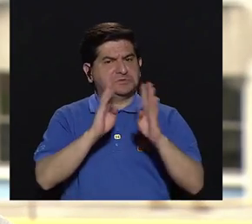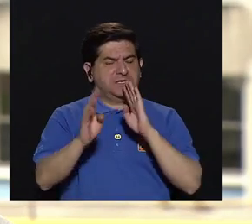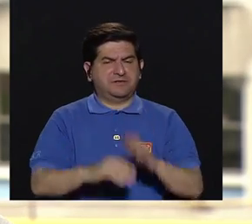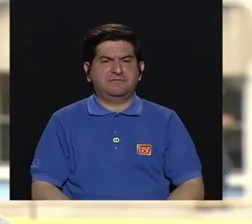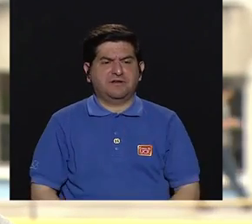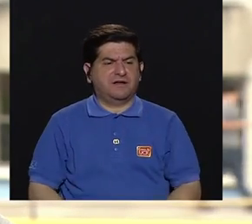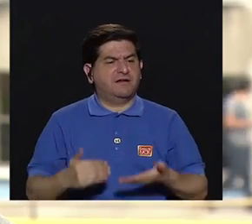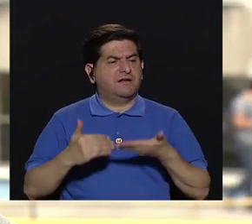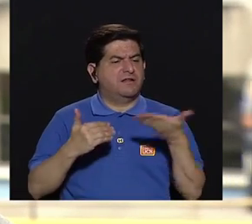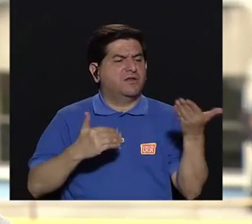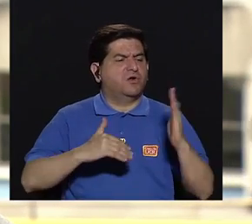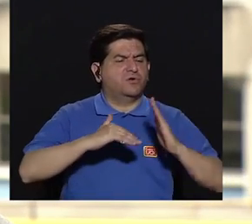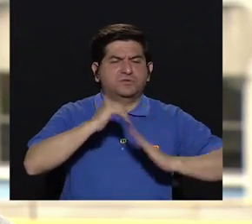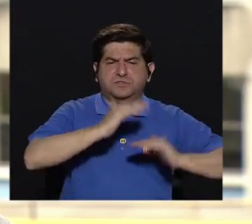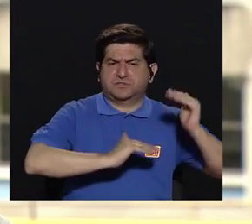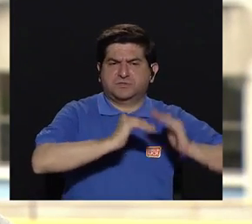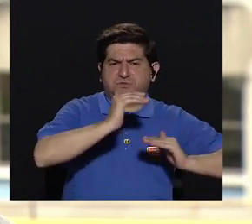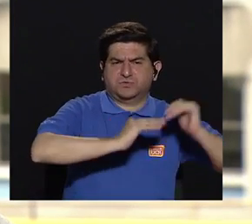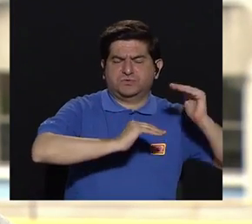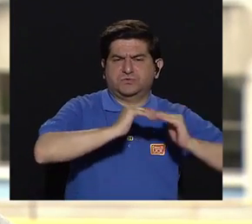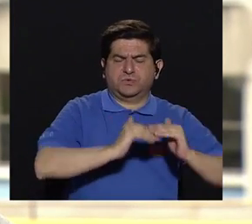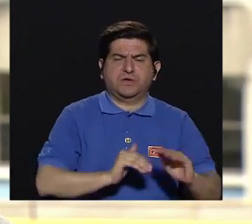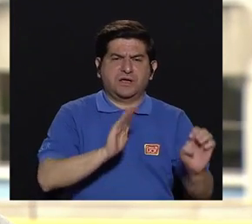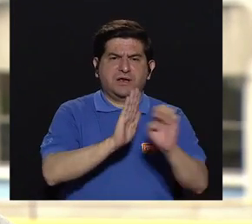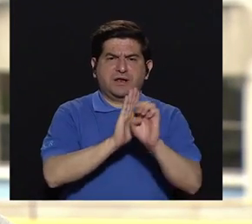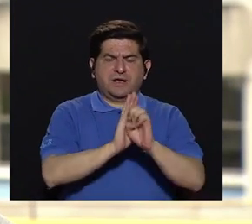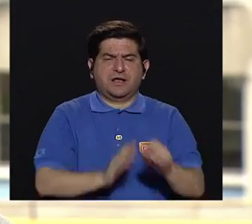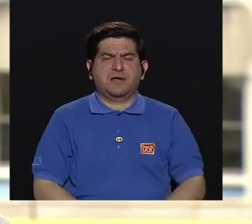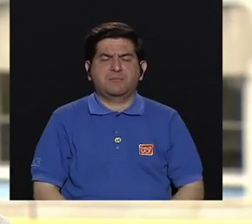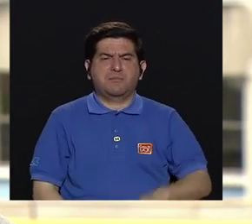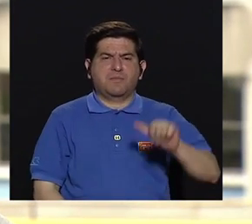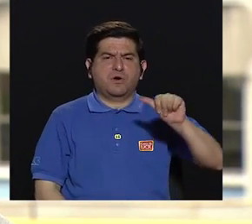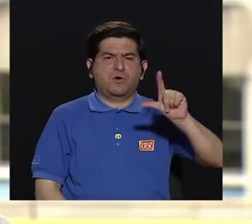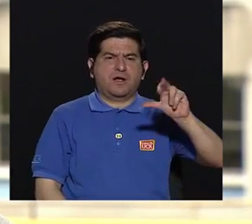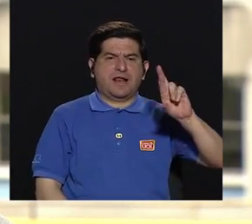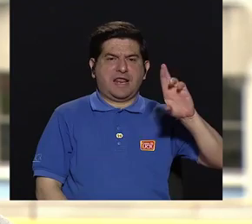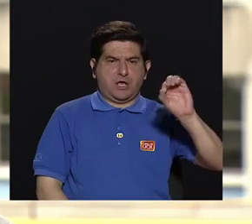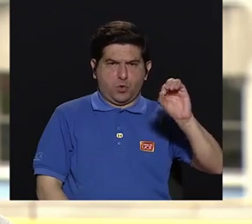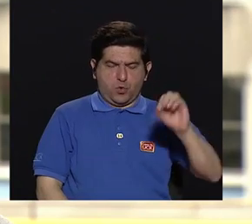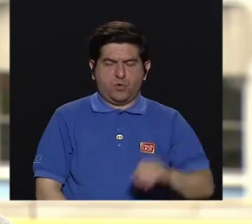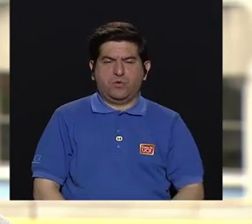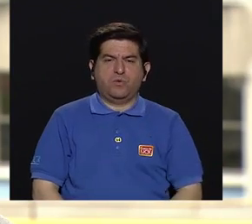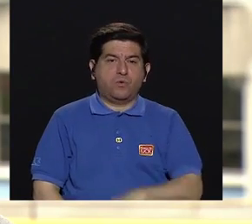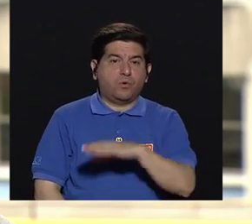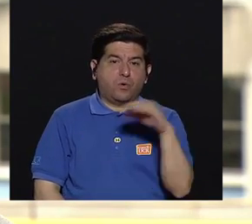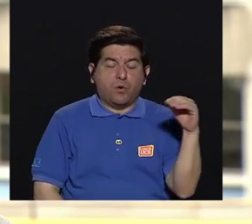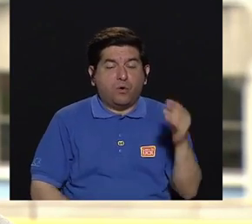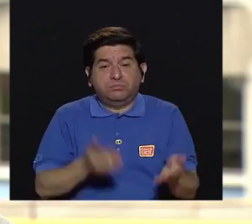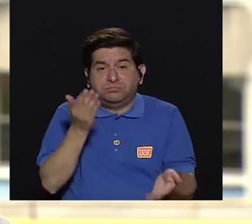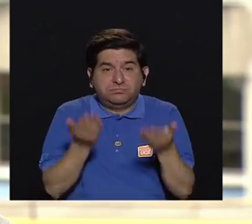de elementos constructivos, como aleros, como